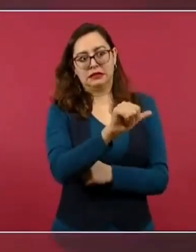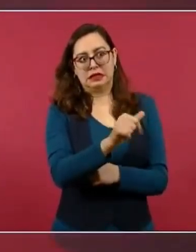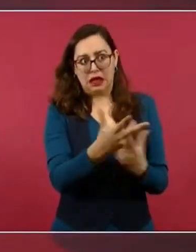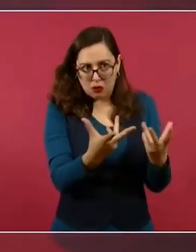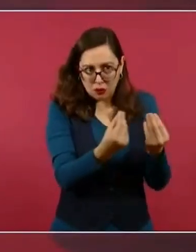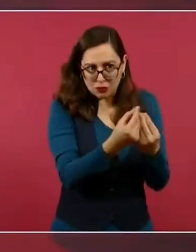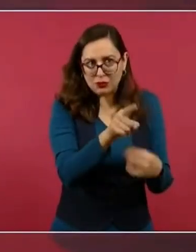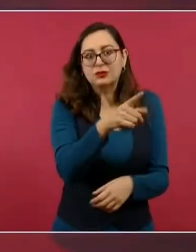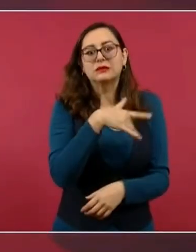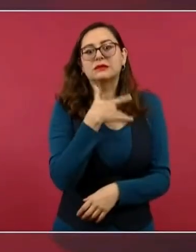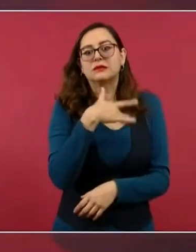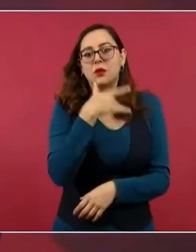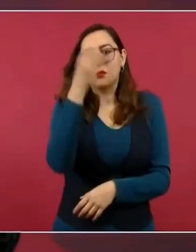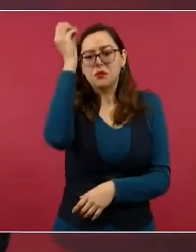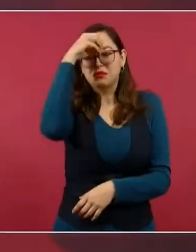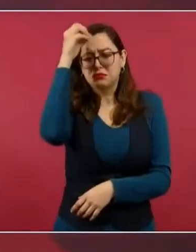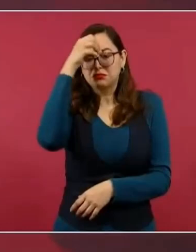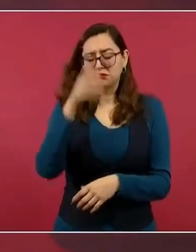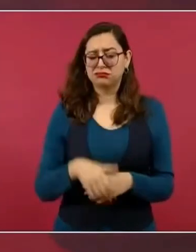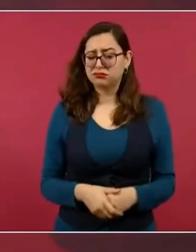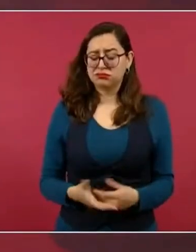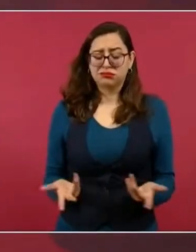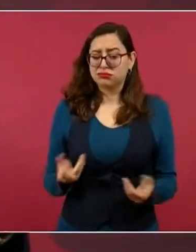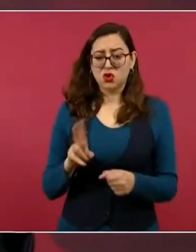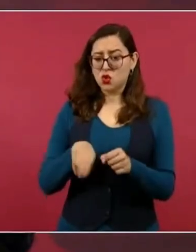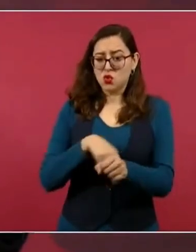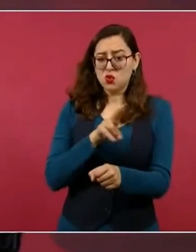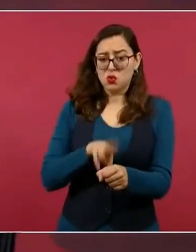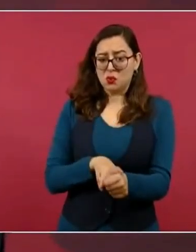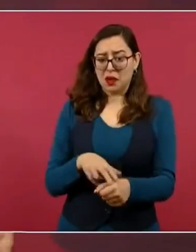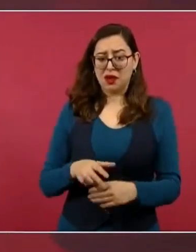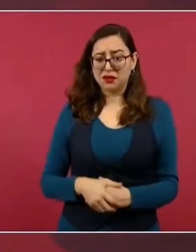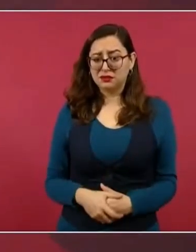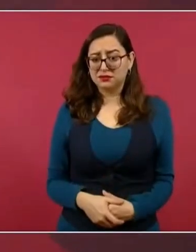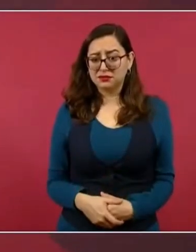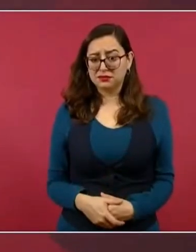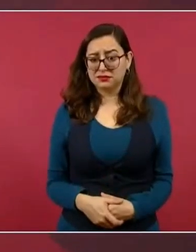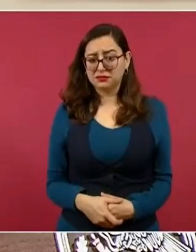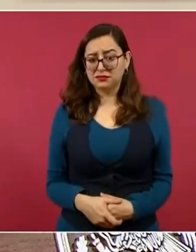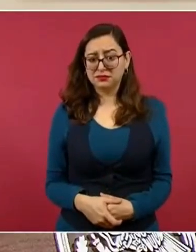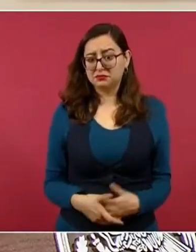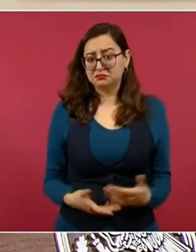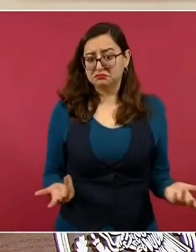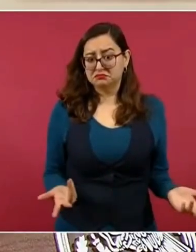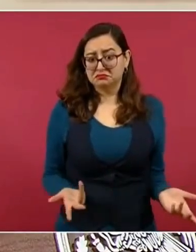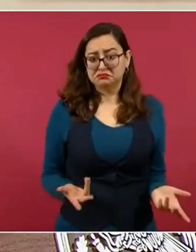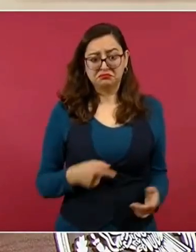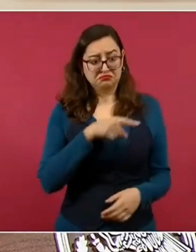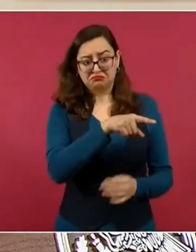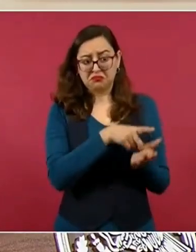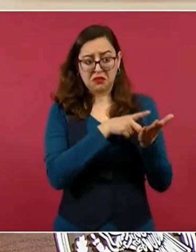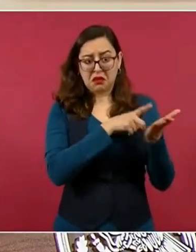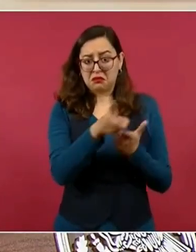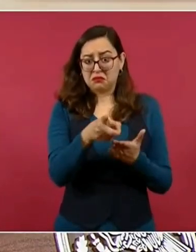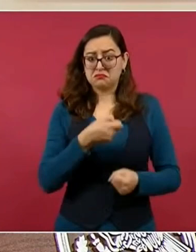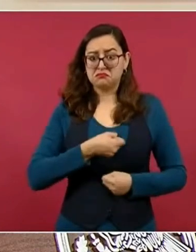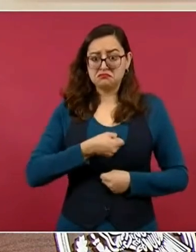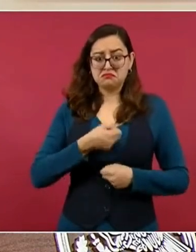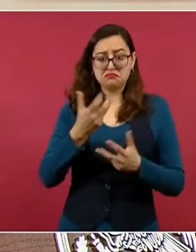normal, es que tienen que ejercer su derecho de manifestación